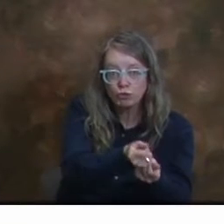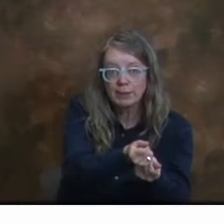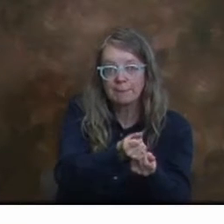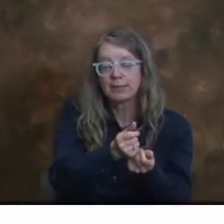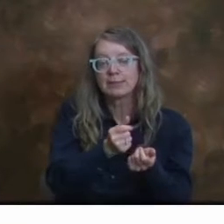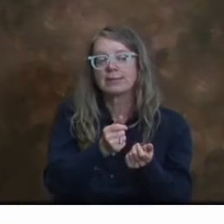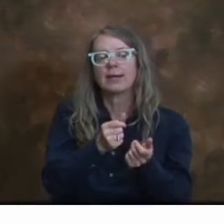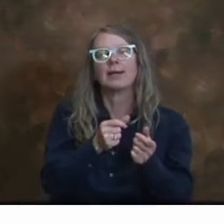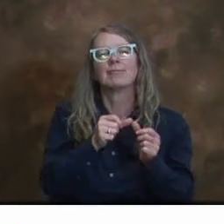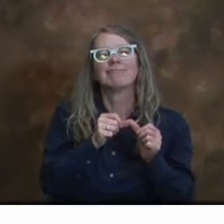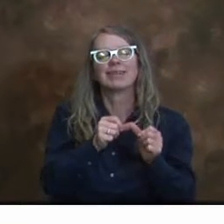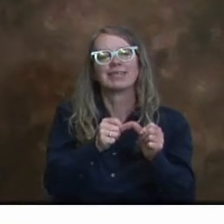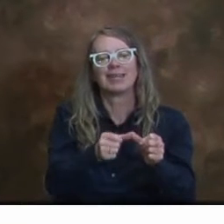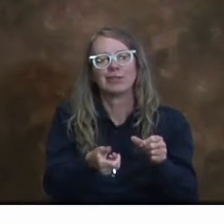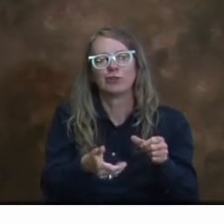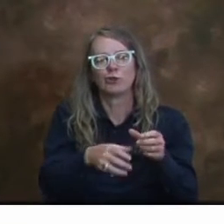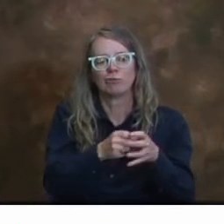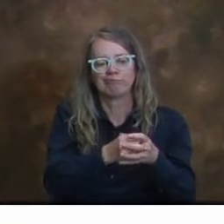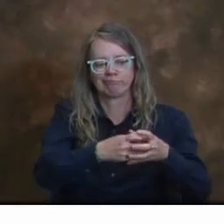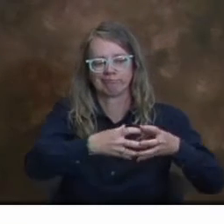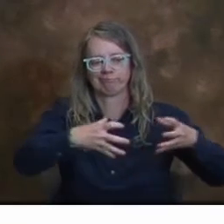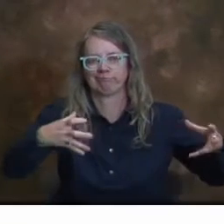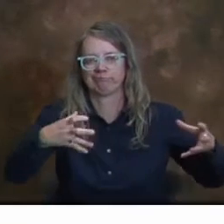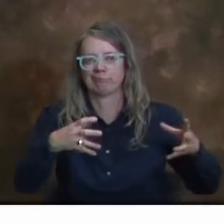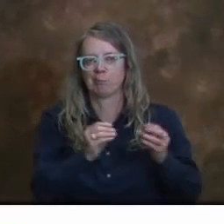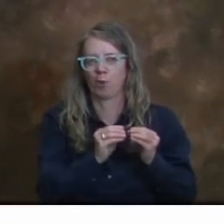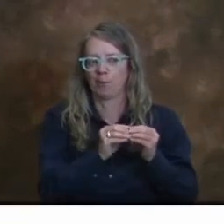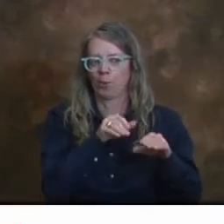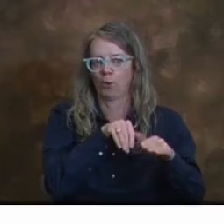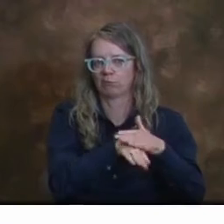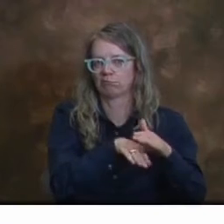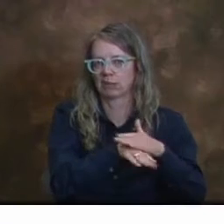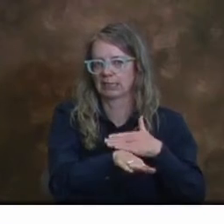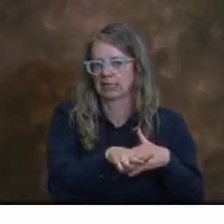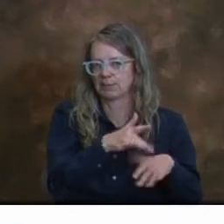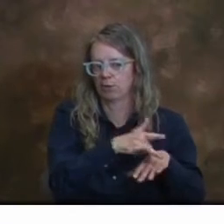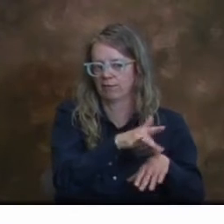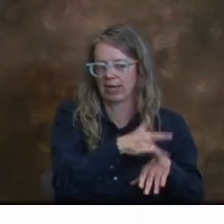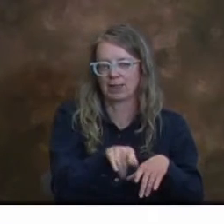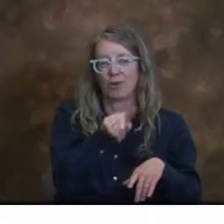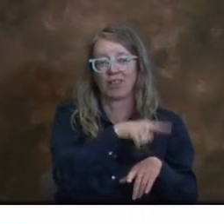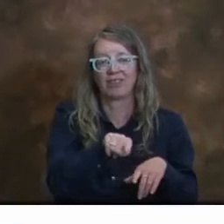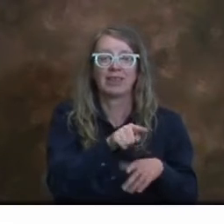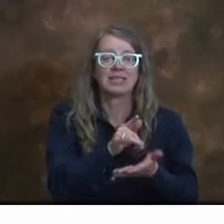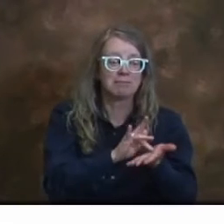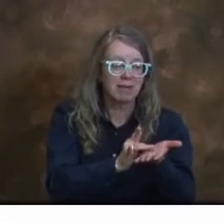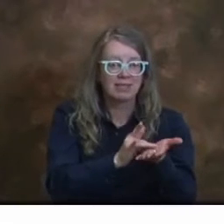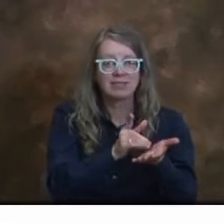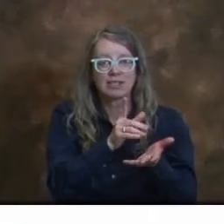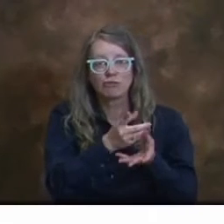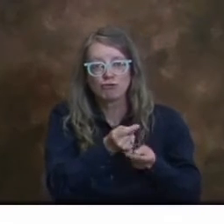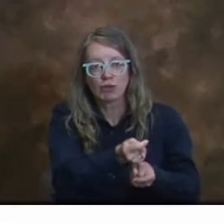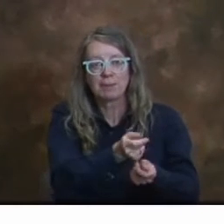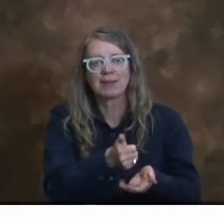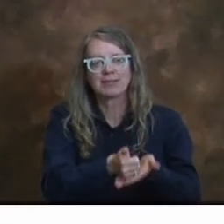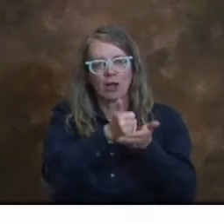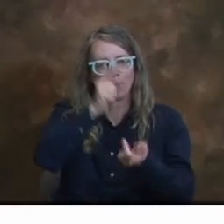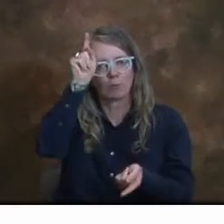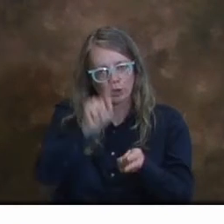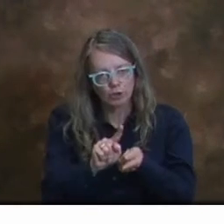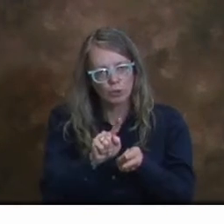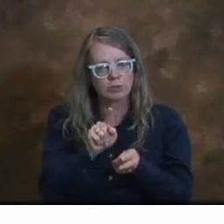siguen convirtiéndose en más accesibles, lo cual hace que haya menos hospitalizaciones, menos